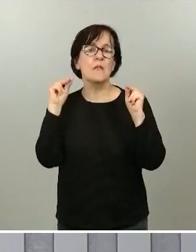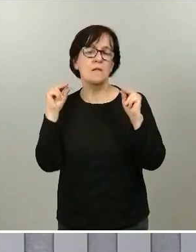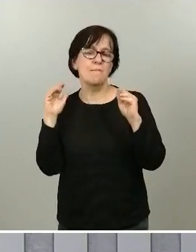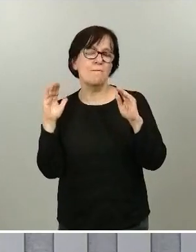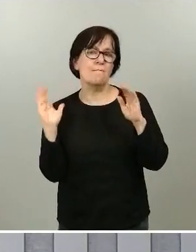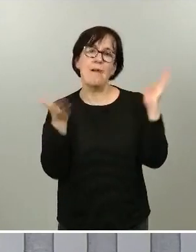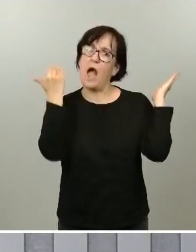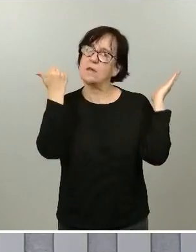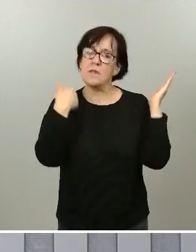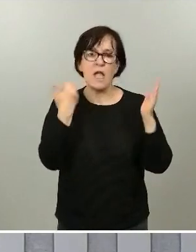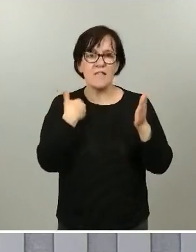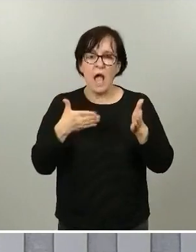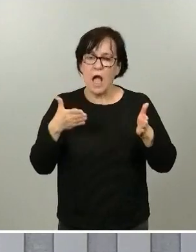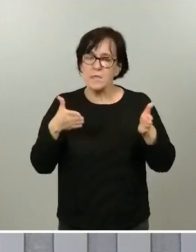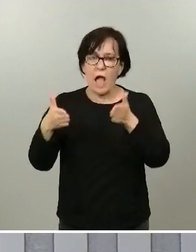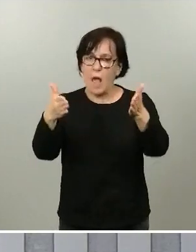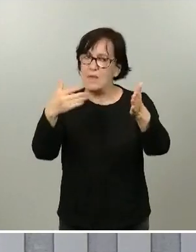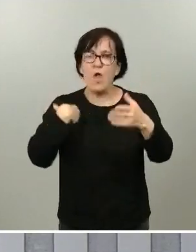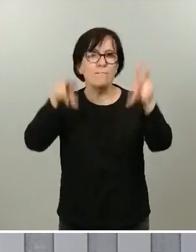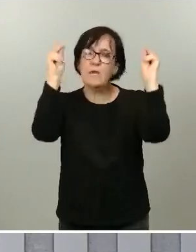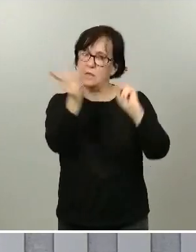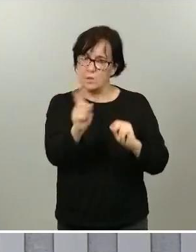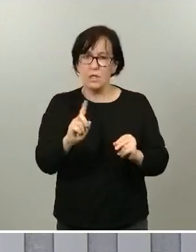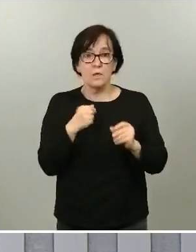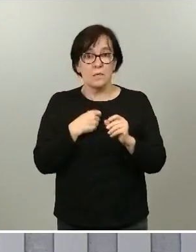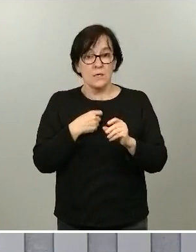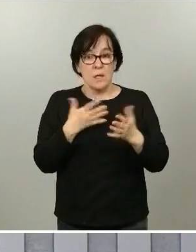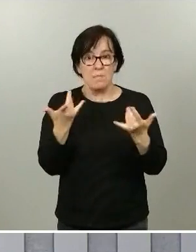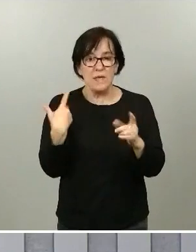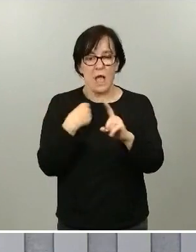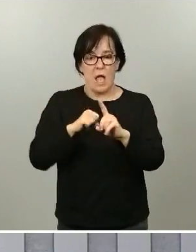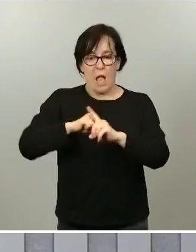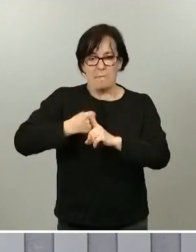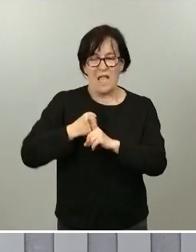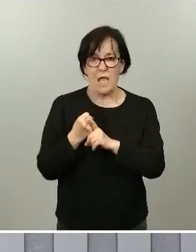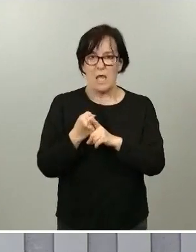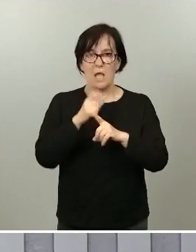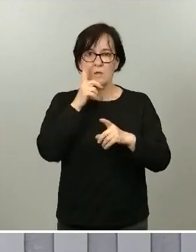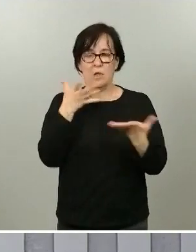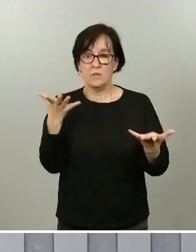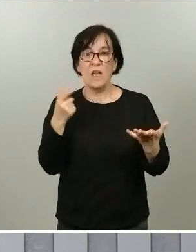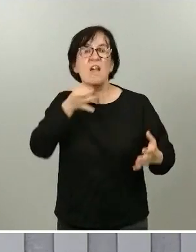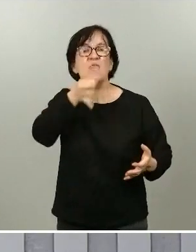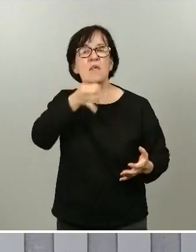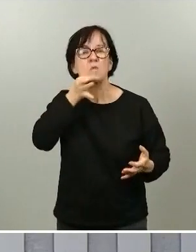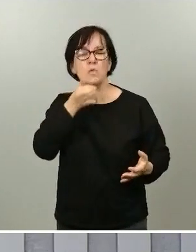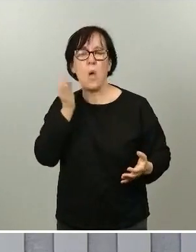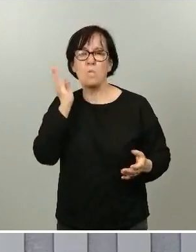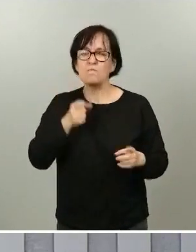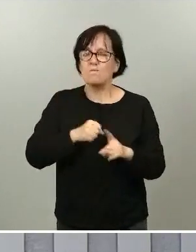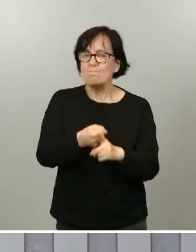Por eso, ni las prisas, ni las presiones, ni los discursos que alimentan los agravios son buenos consejeros en esta situación.